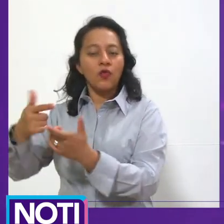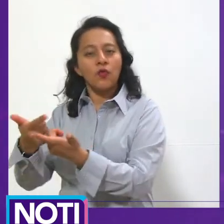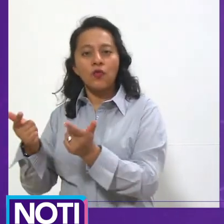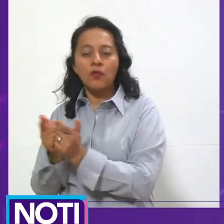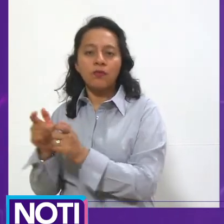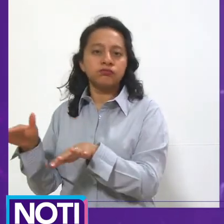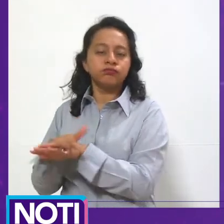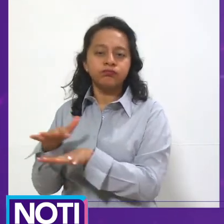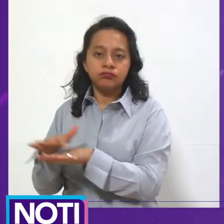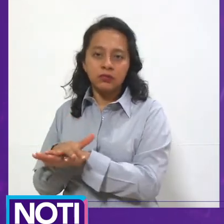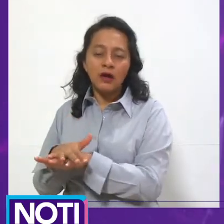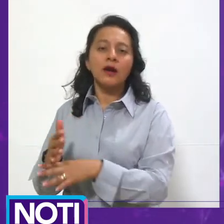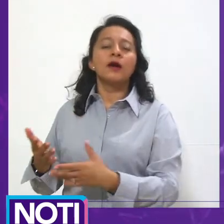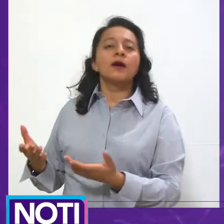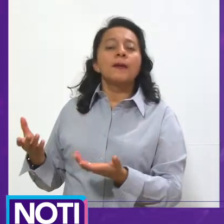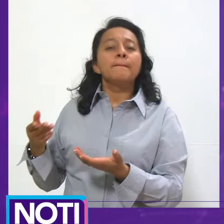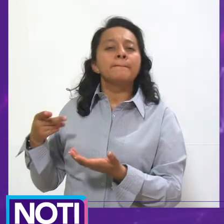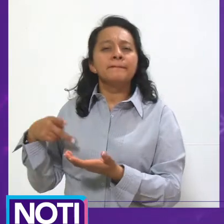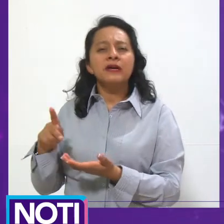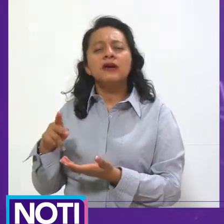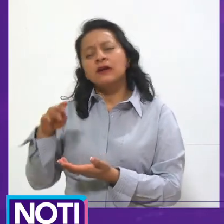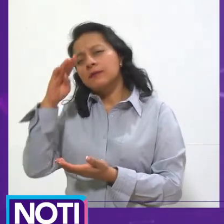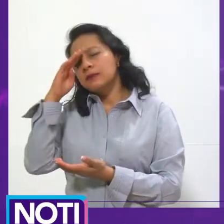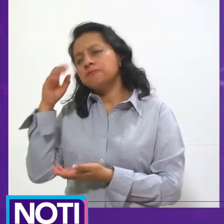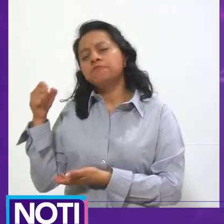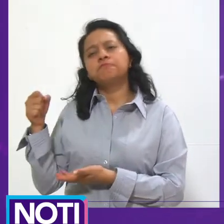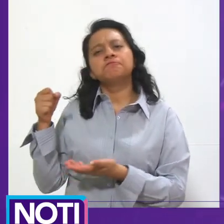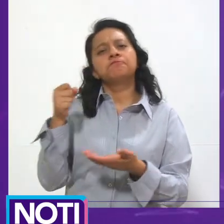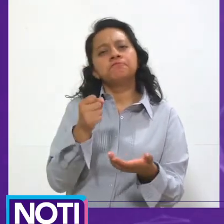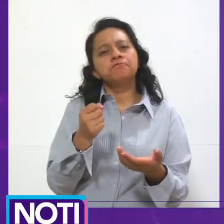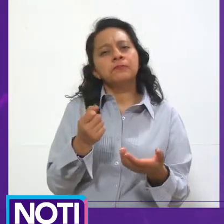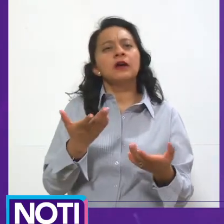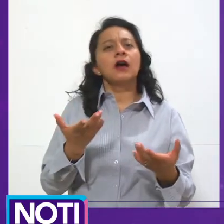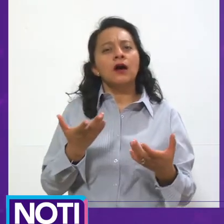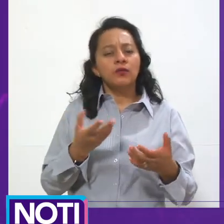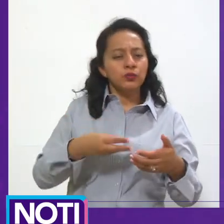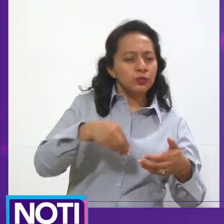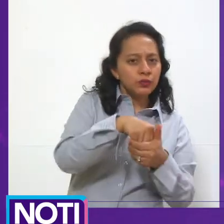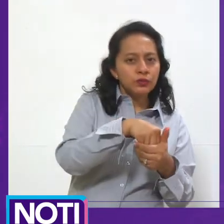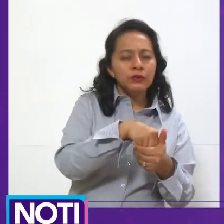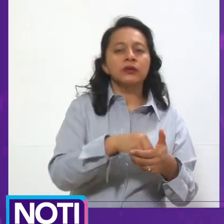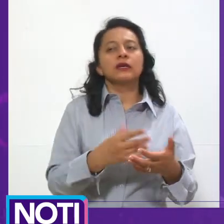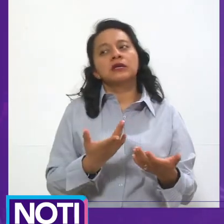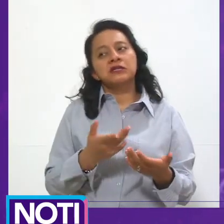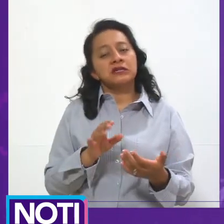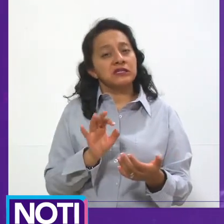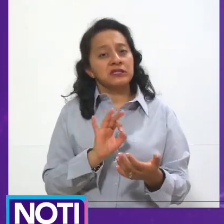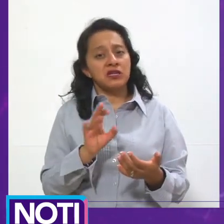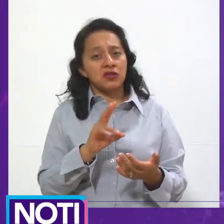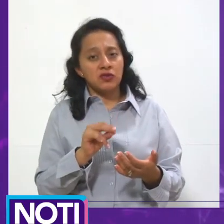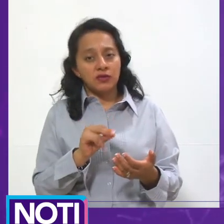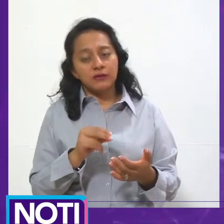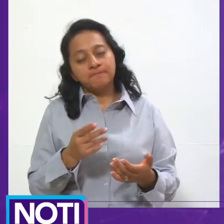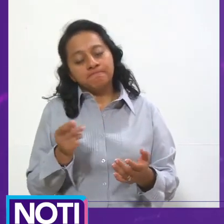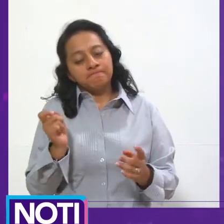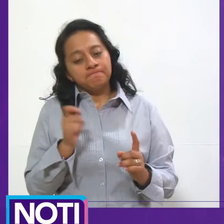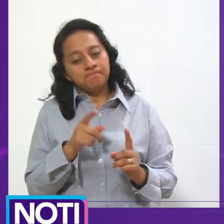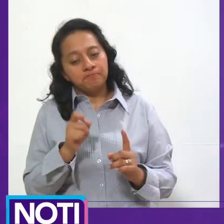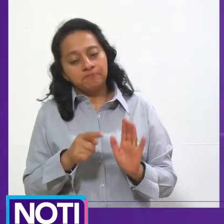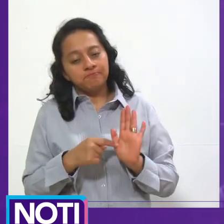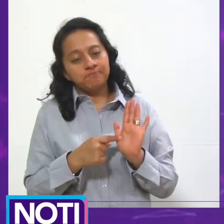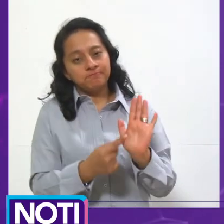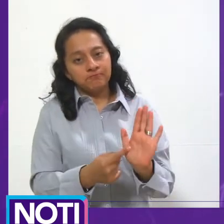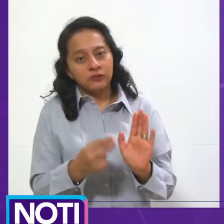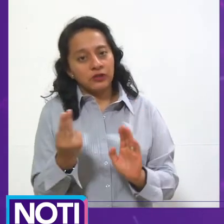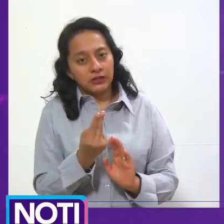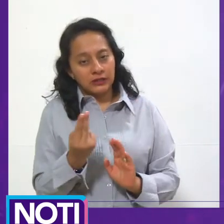iba a ser las reservas y los señalamientos que fueran necesarios. Con imágenes de Carlos Jiménez, informó para Noticias RTQ, María Isabel Tierra